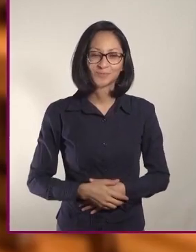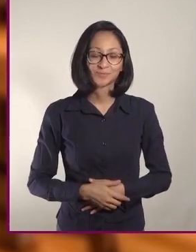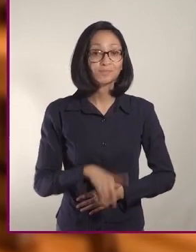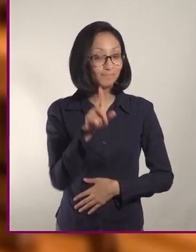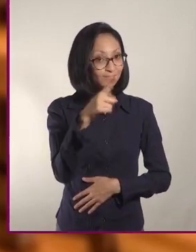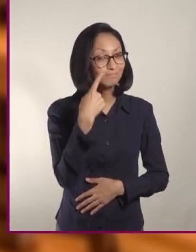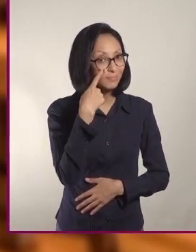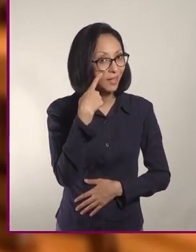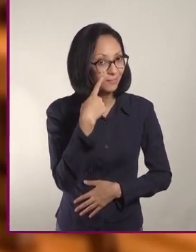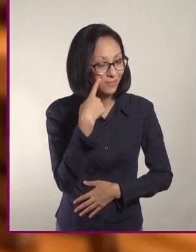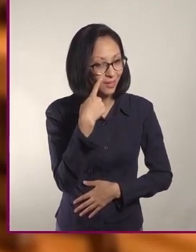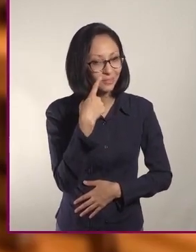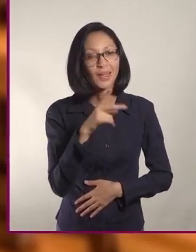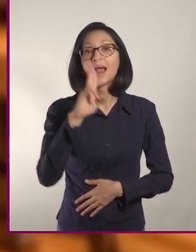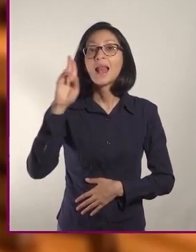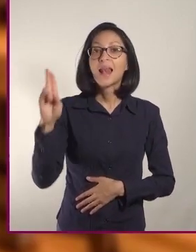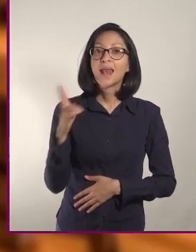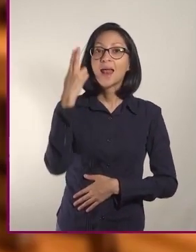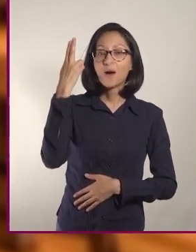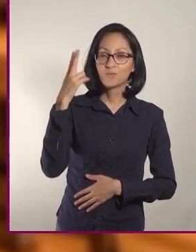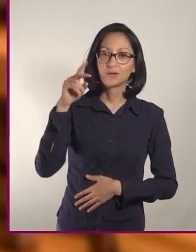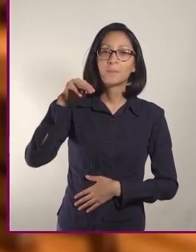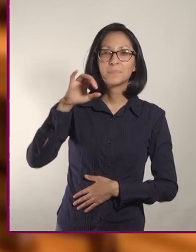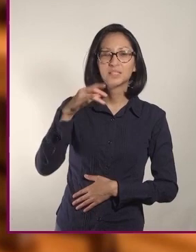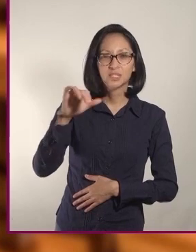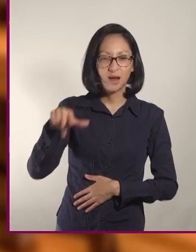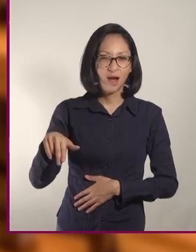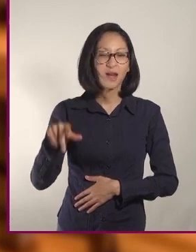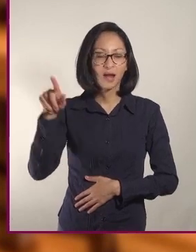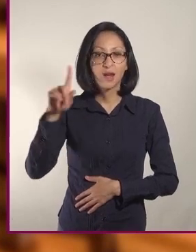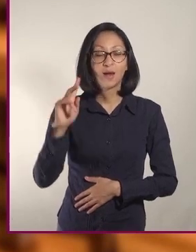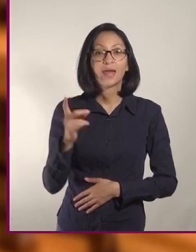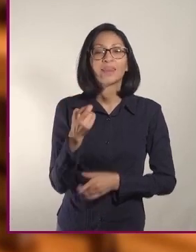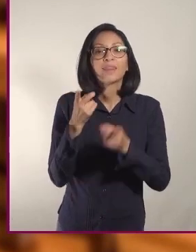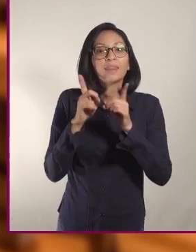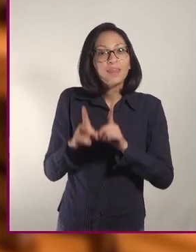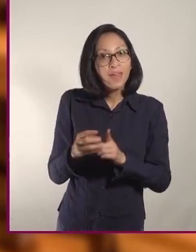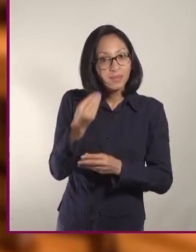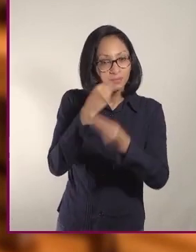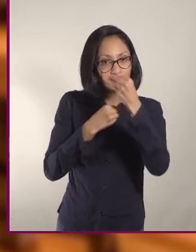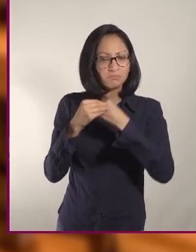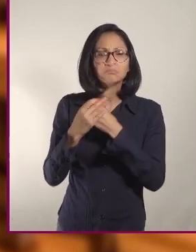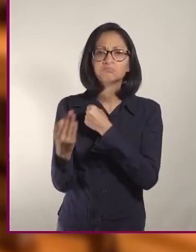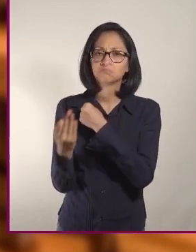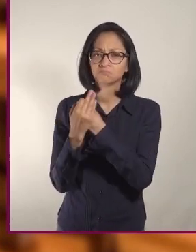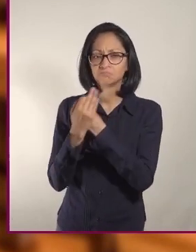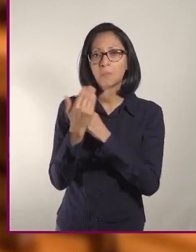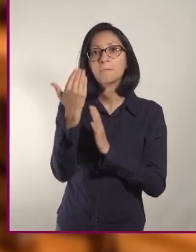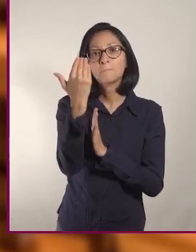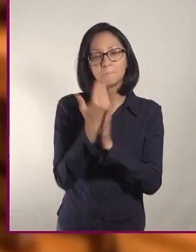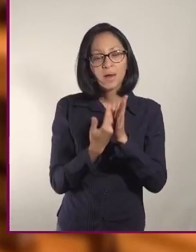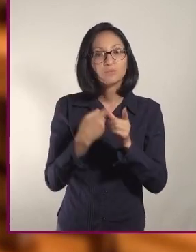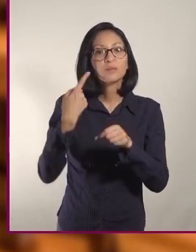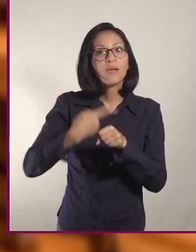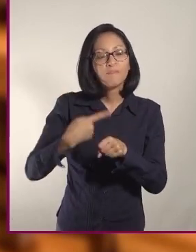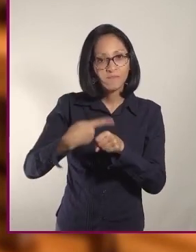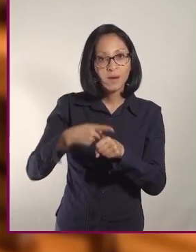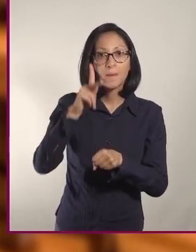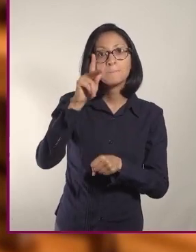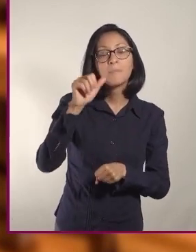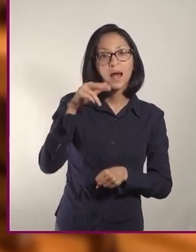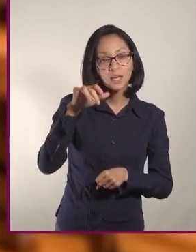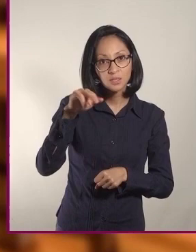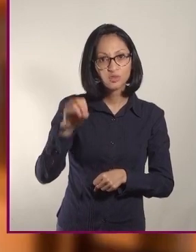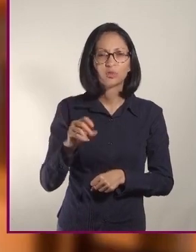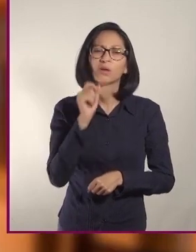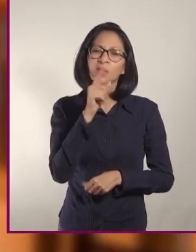Fíjense, la Universidad de Michigan, la dieta mediterránea también ayuda a prevenir enfermedades como el Parkinson o padecimientos como